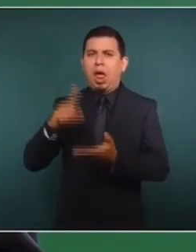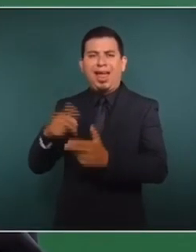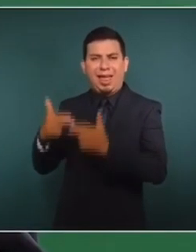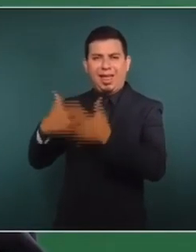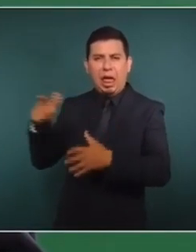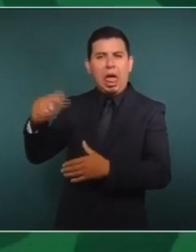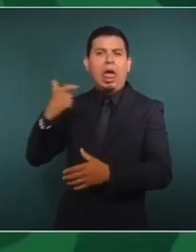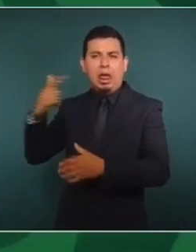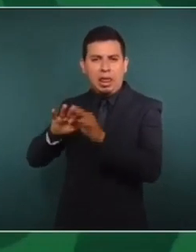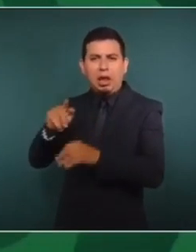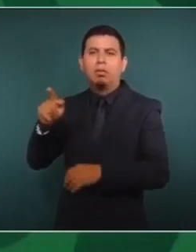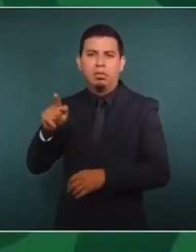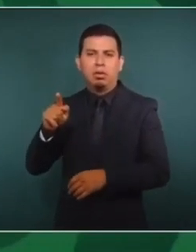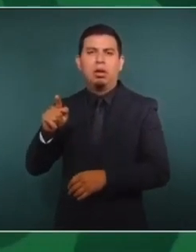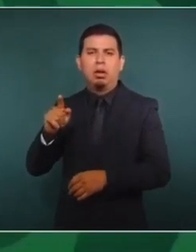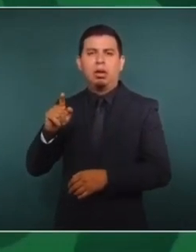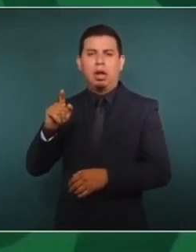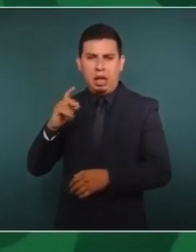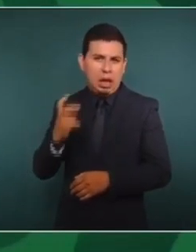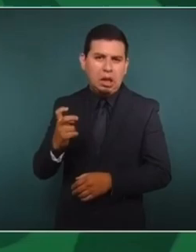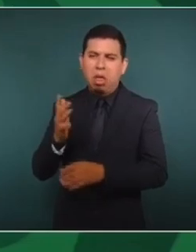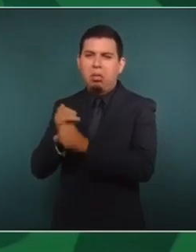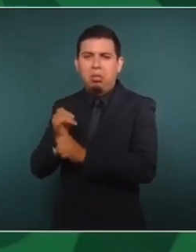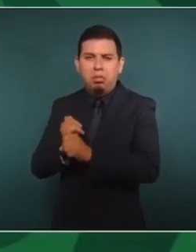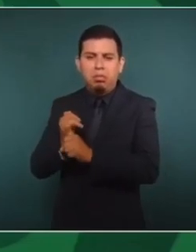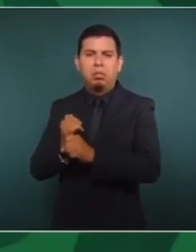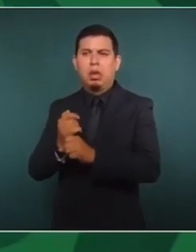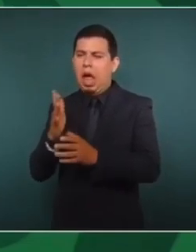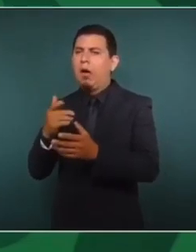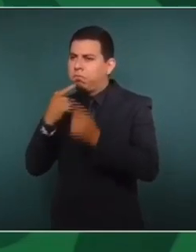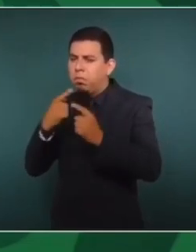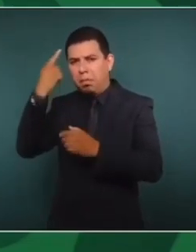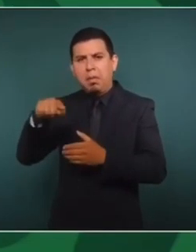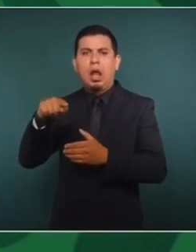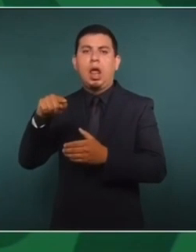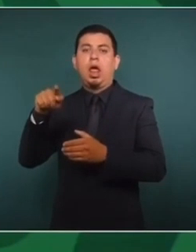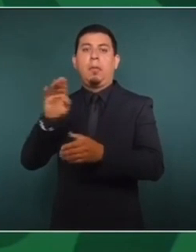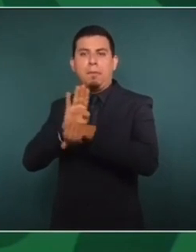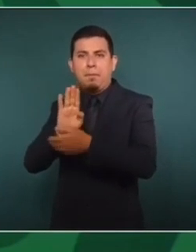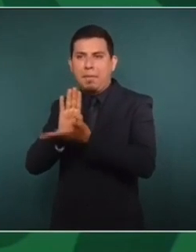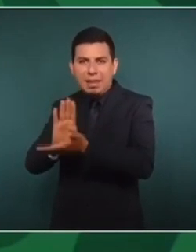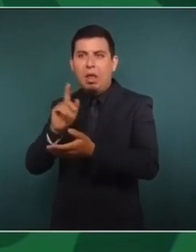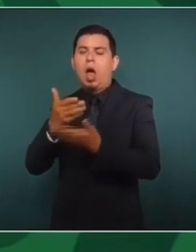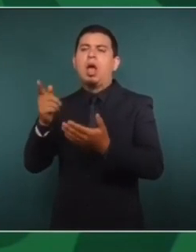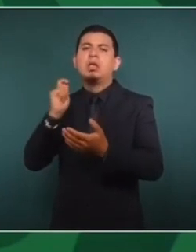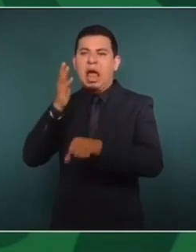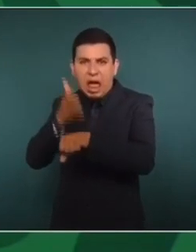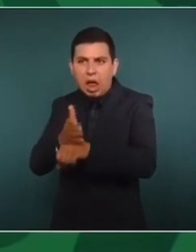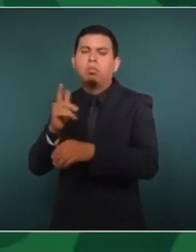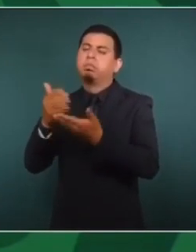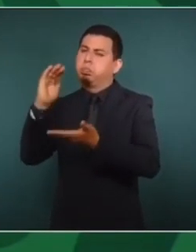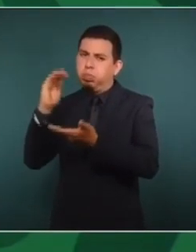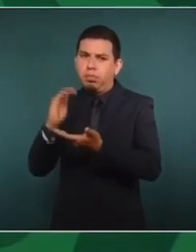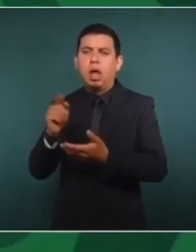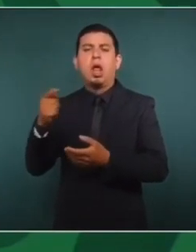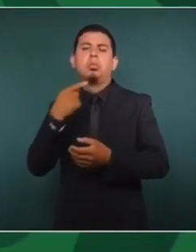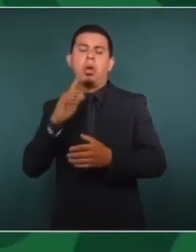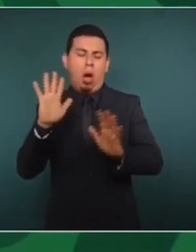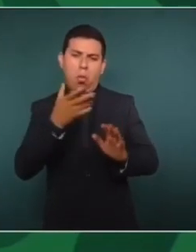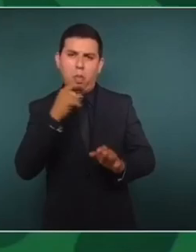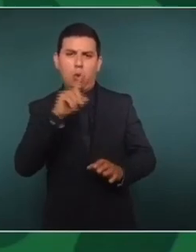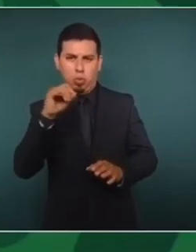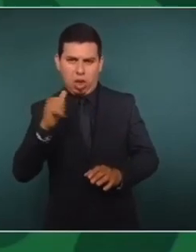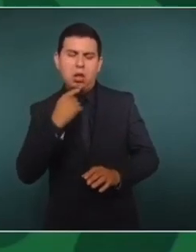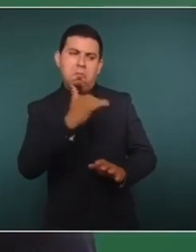el señor Odebrecht, para lograr reducir sus penas, se comprometió a informar